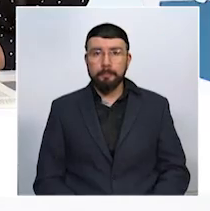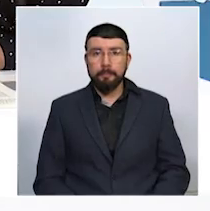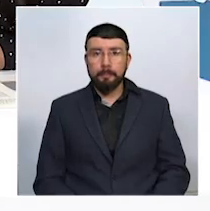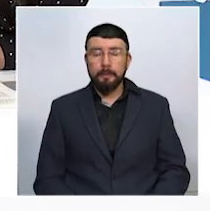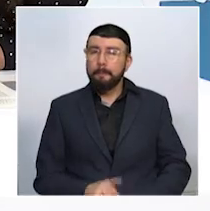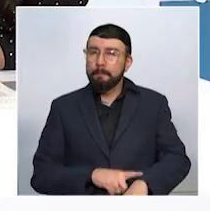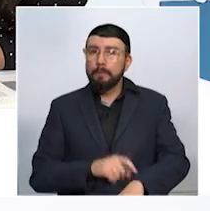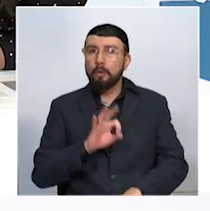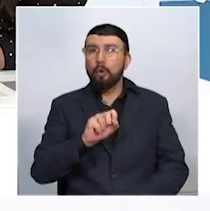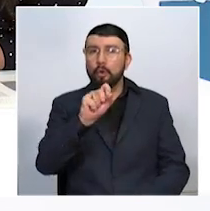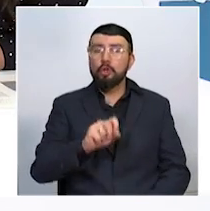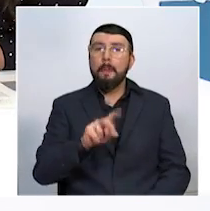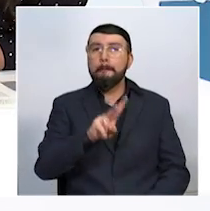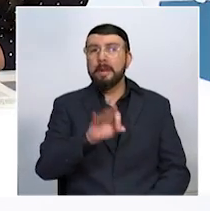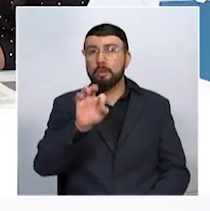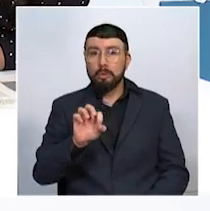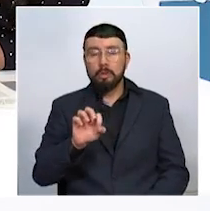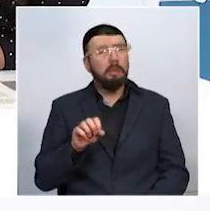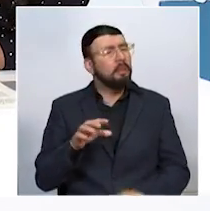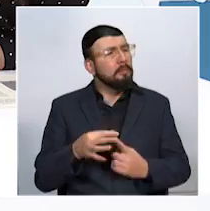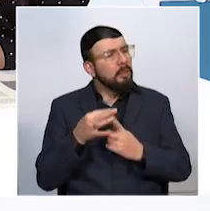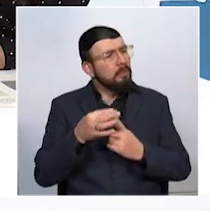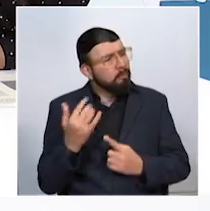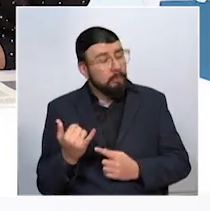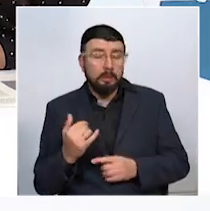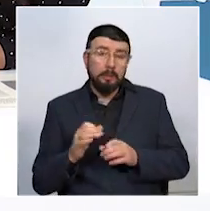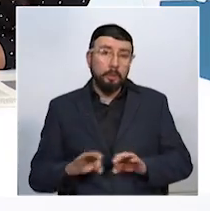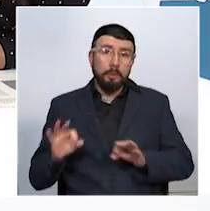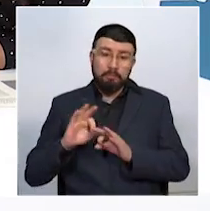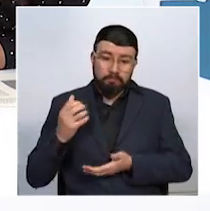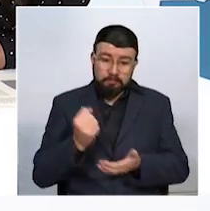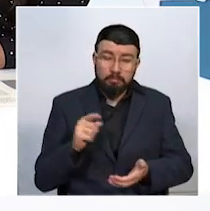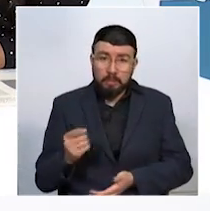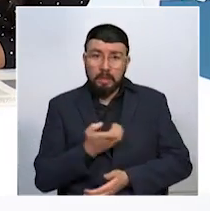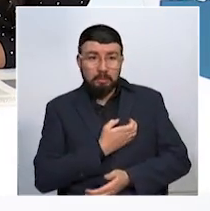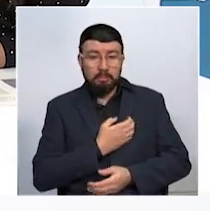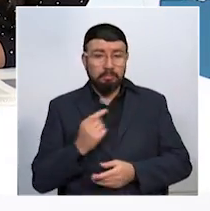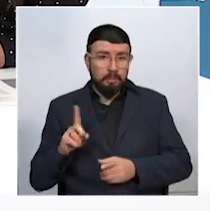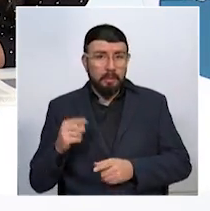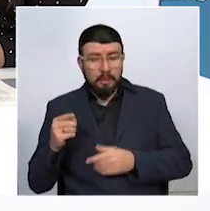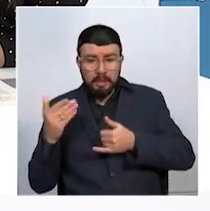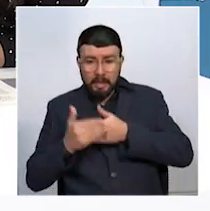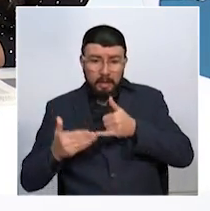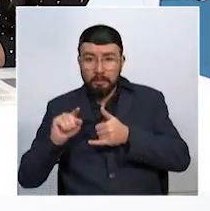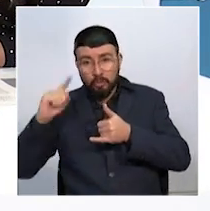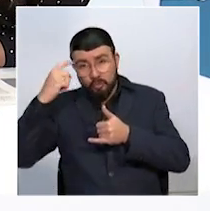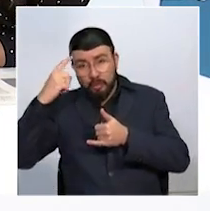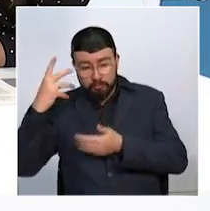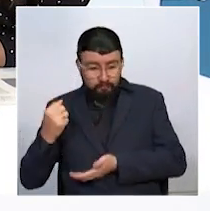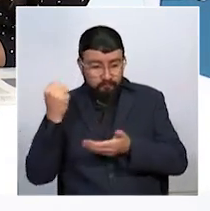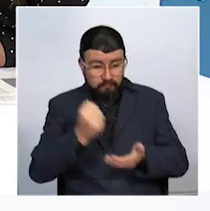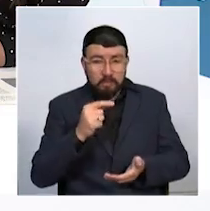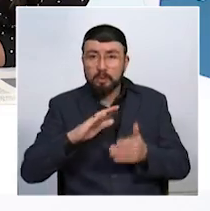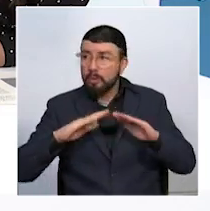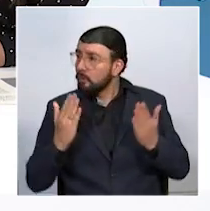8 de la noche, 28 minutos, se destaca, Daniela, las grandes inversiones que han hecho las administraciones departamentales en cuanto a los colegios en la